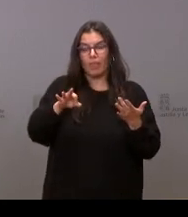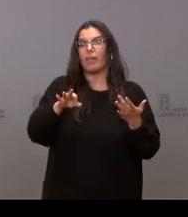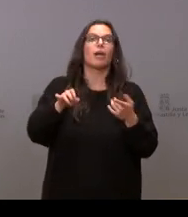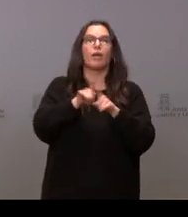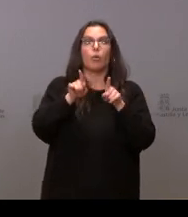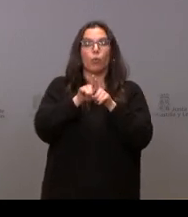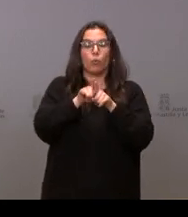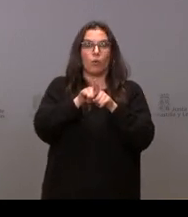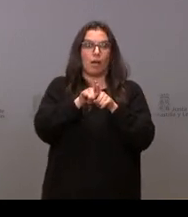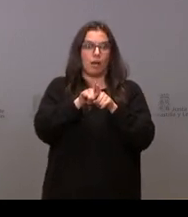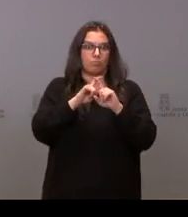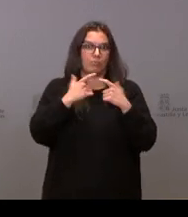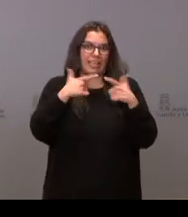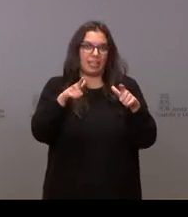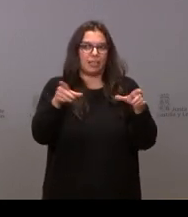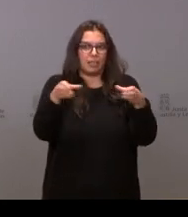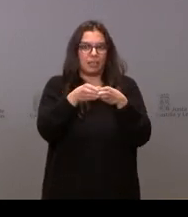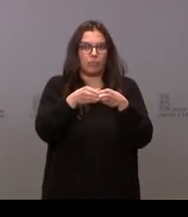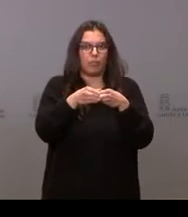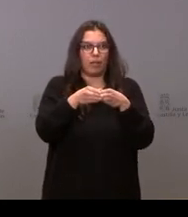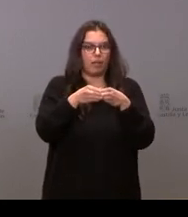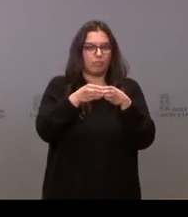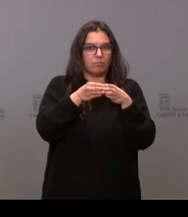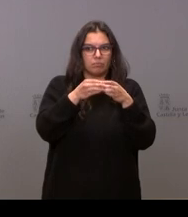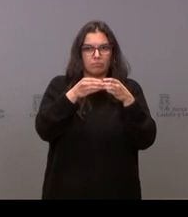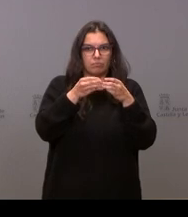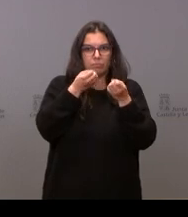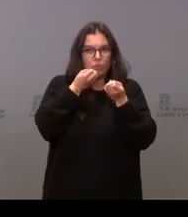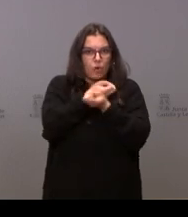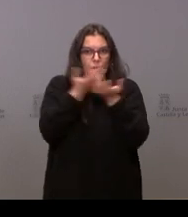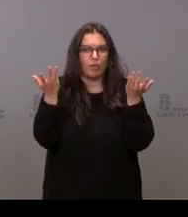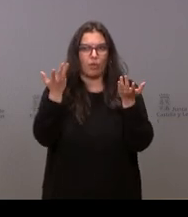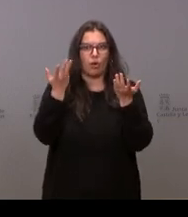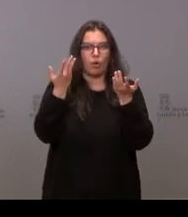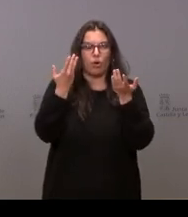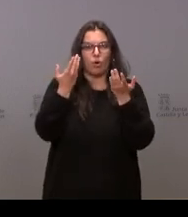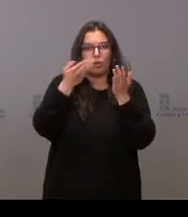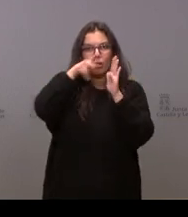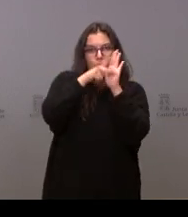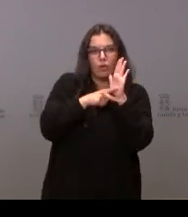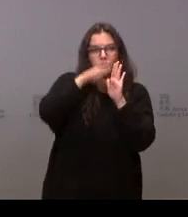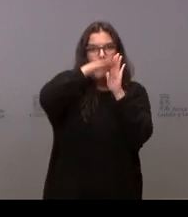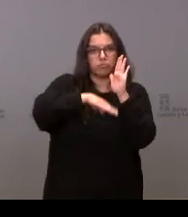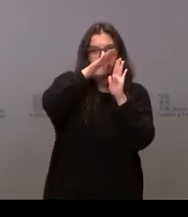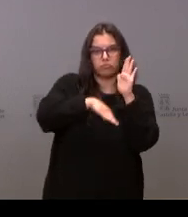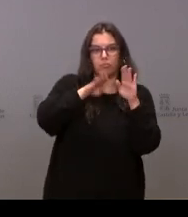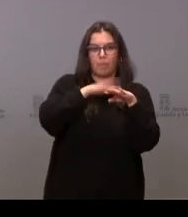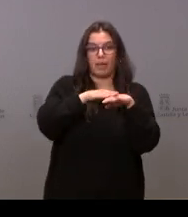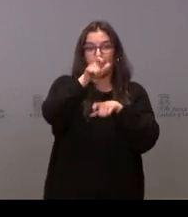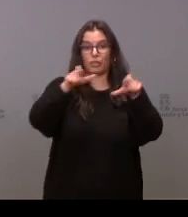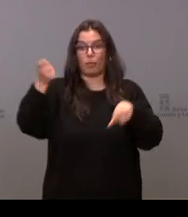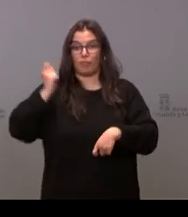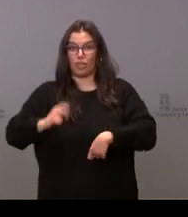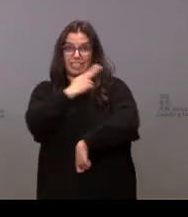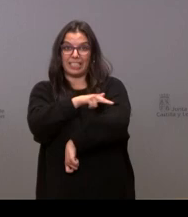de alertas y esa comunicación de formas de actuar que ha de recibir los sanitarios y qué soluciones